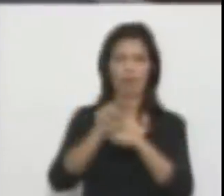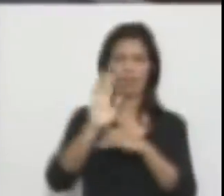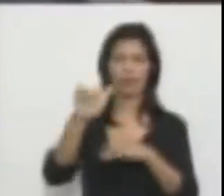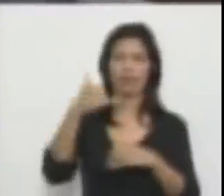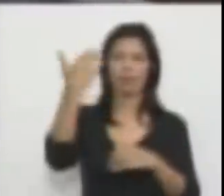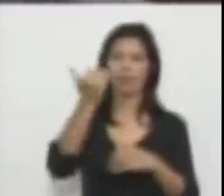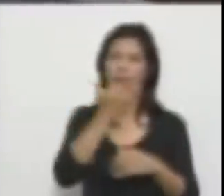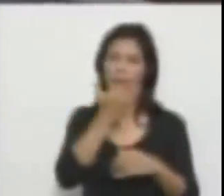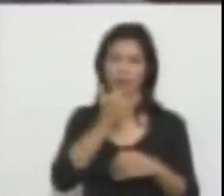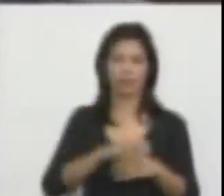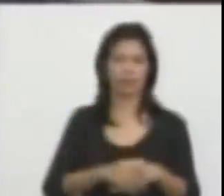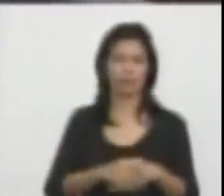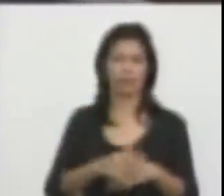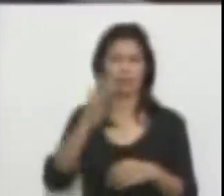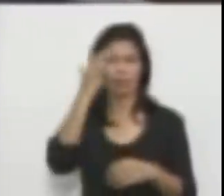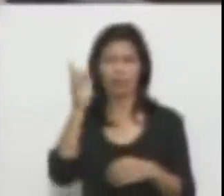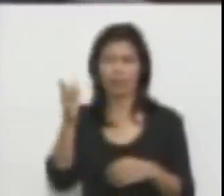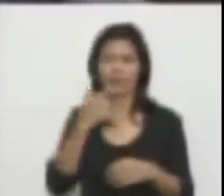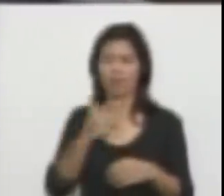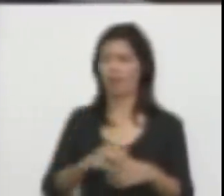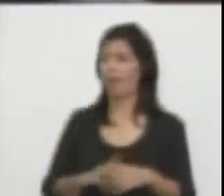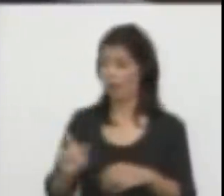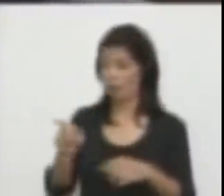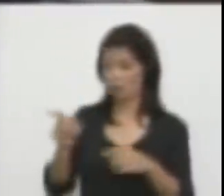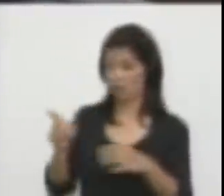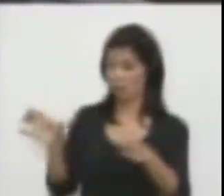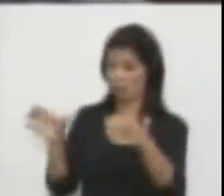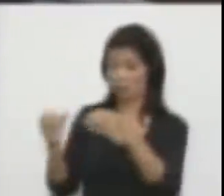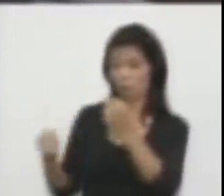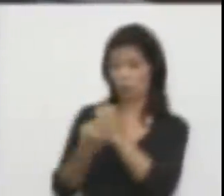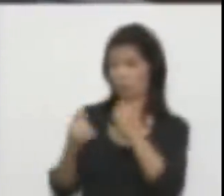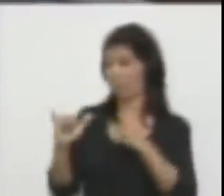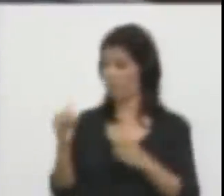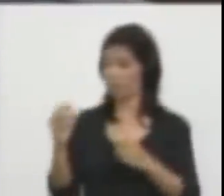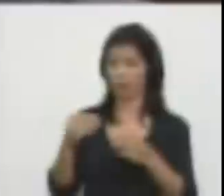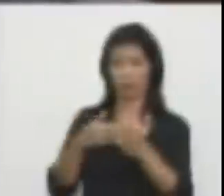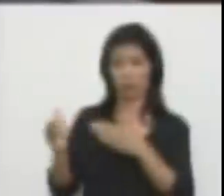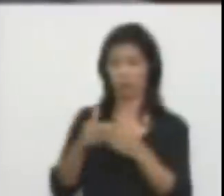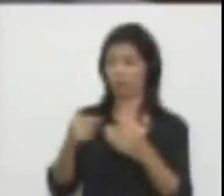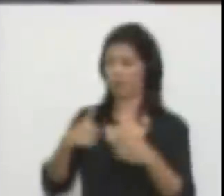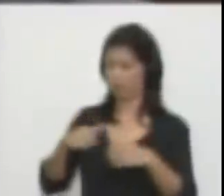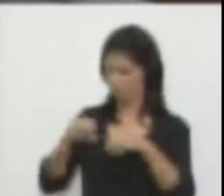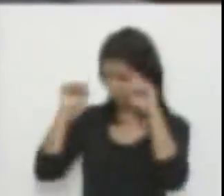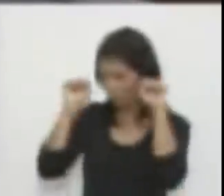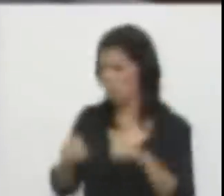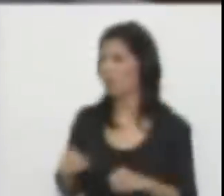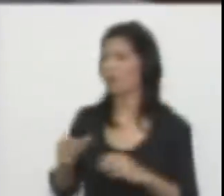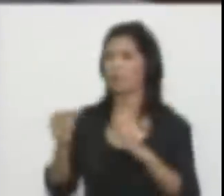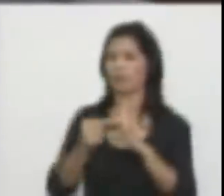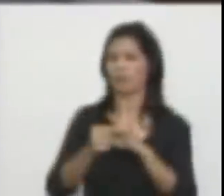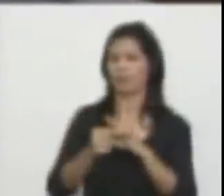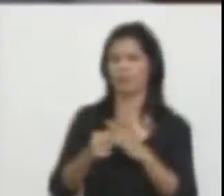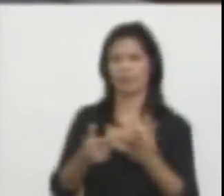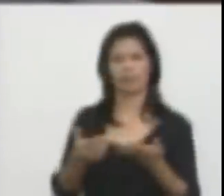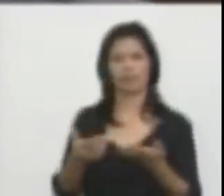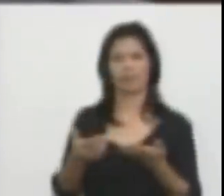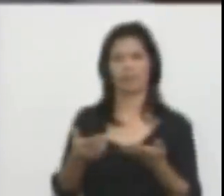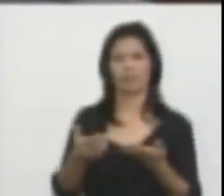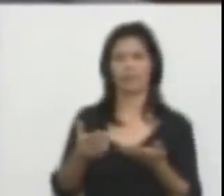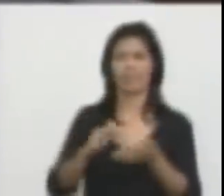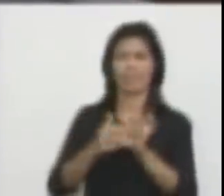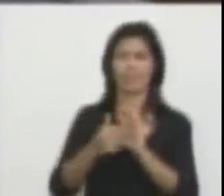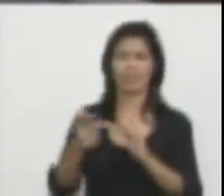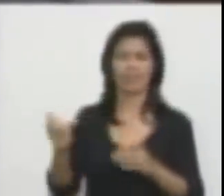Porque esos vaticinios de que vamos a hacer esto con ustedes, sin ustedes o contra ustedes, no pasa de ser una mala